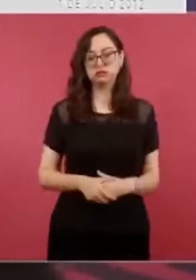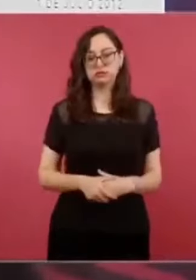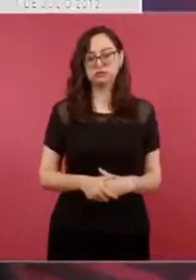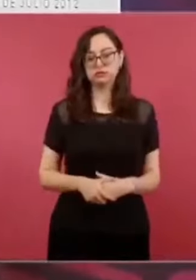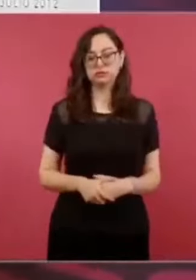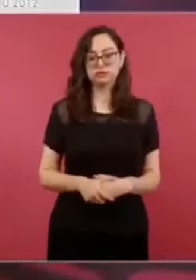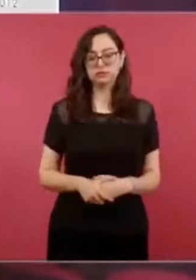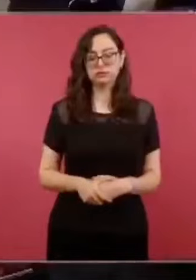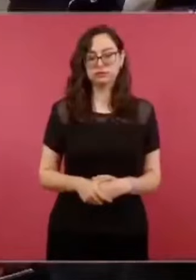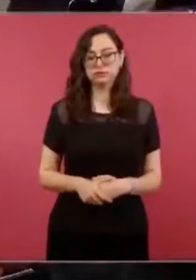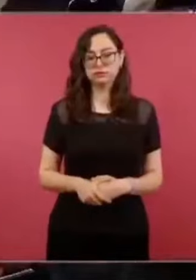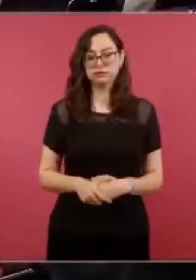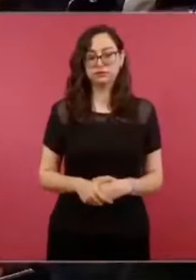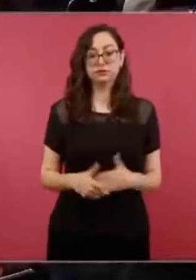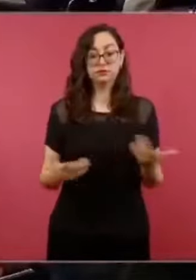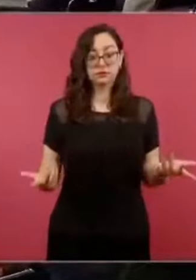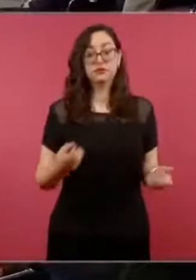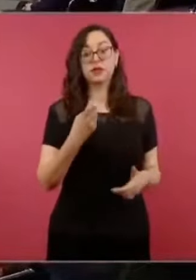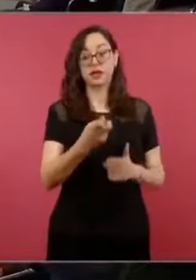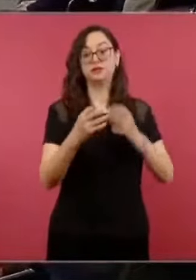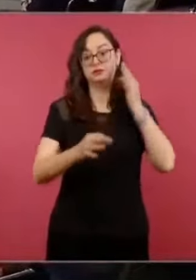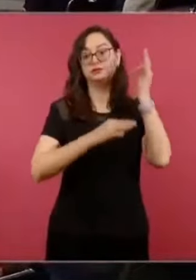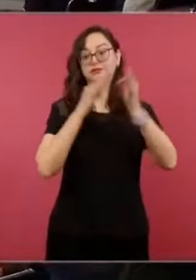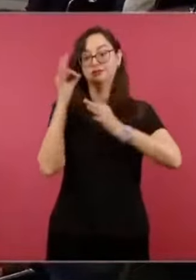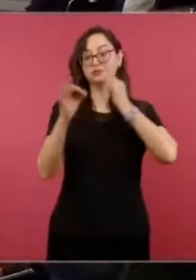¿Qué no es propaganda eso?